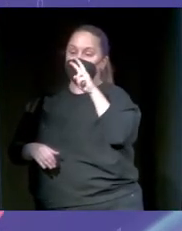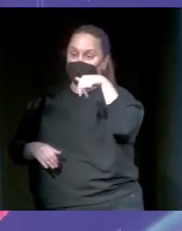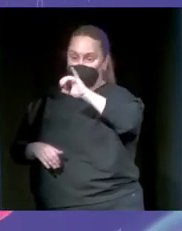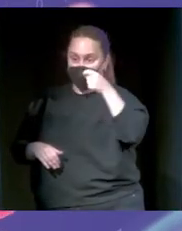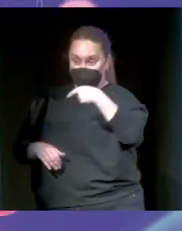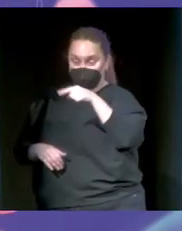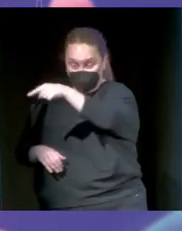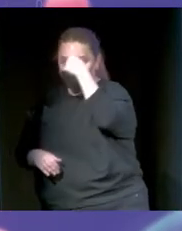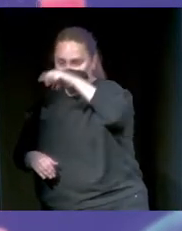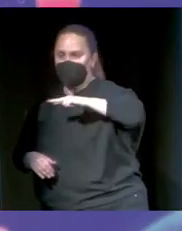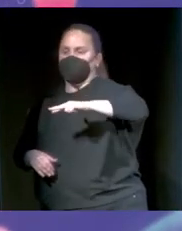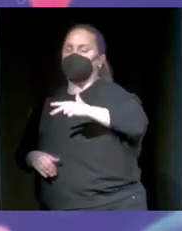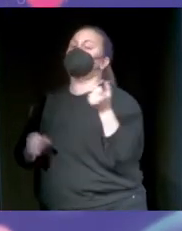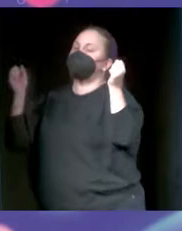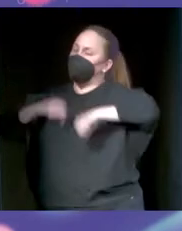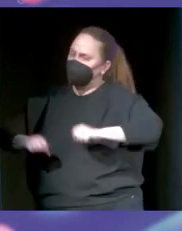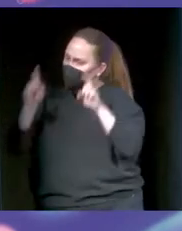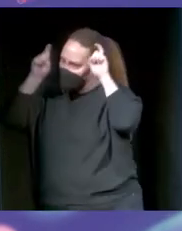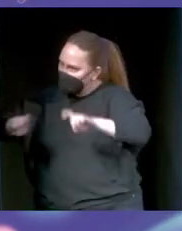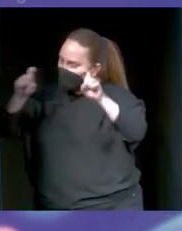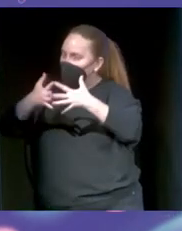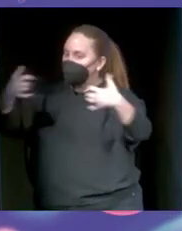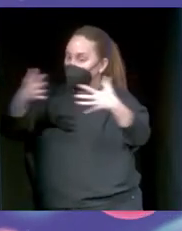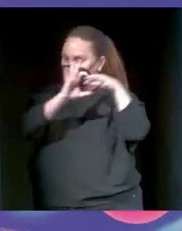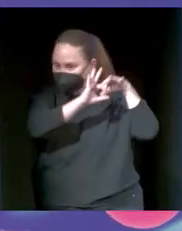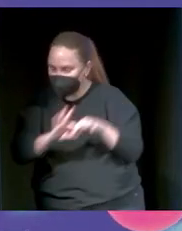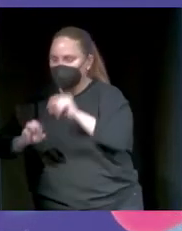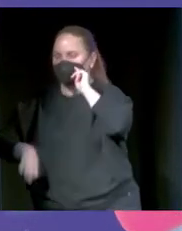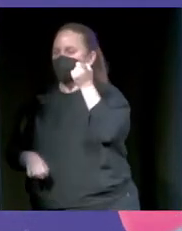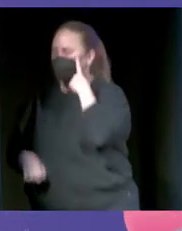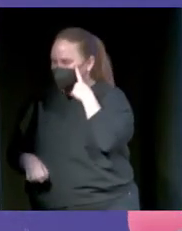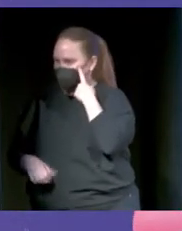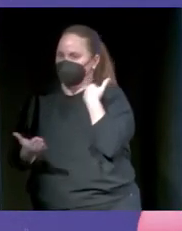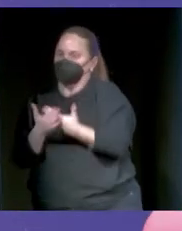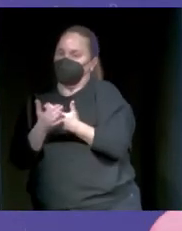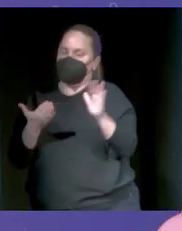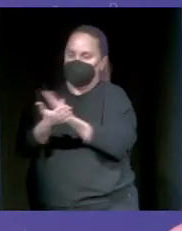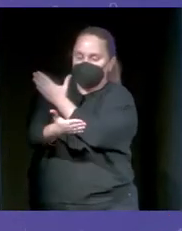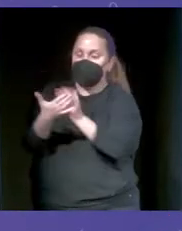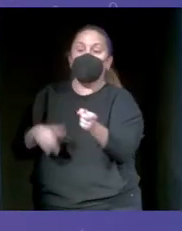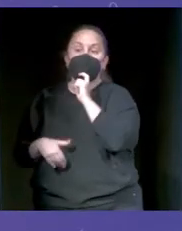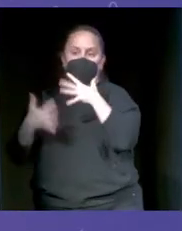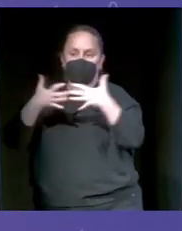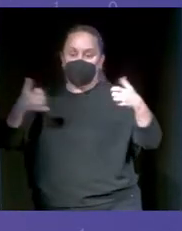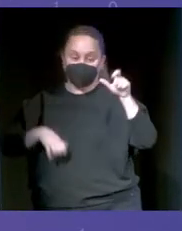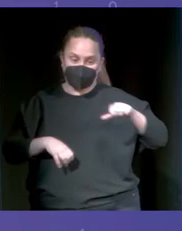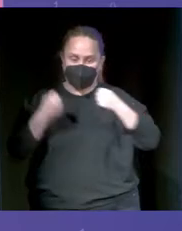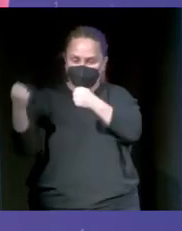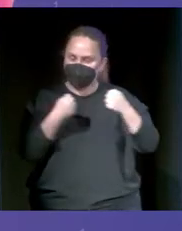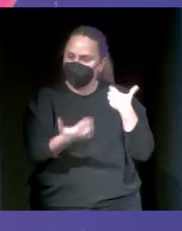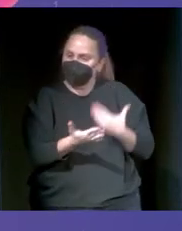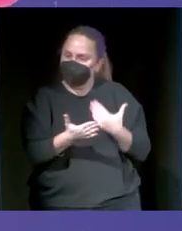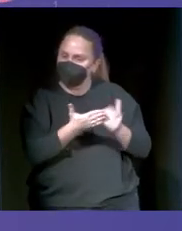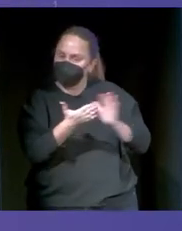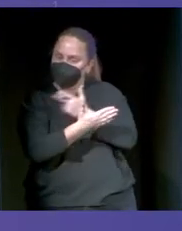castellano, te voy a enseñar a detectar frases verificables en castellano. ¿Cómo? Dándote frases que expertos, fact-checkers en nuestro